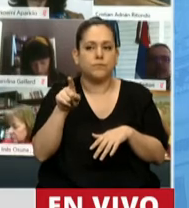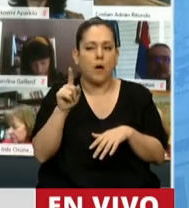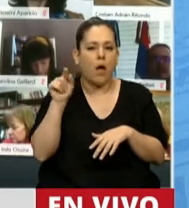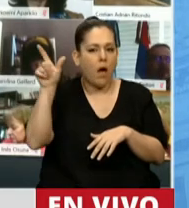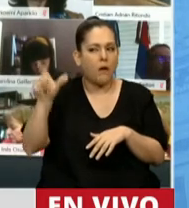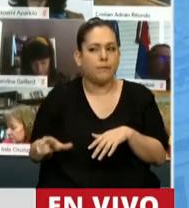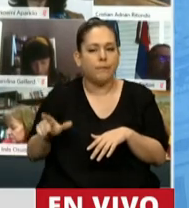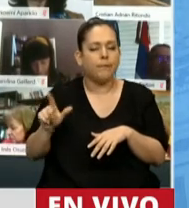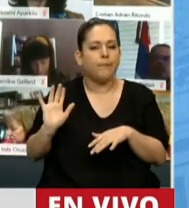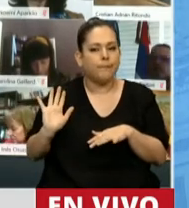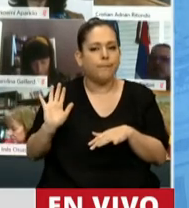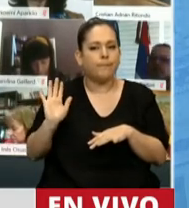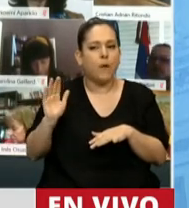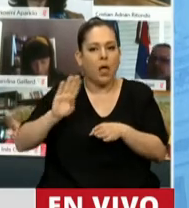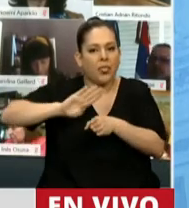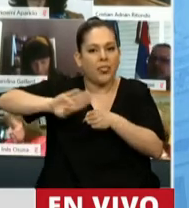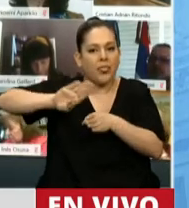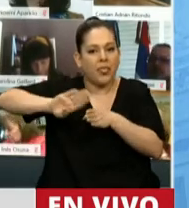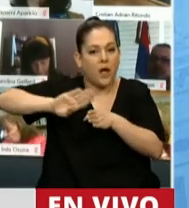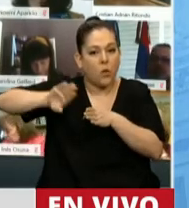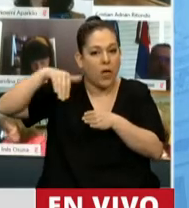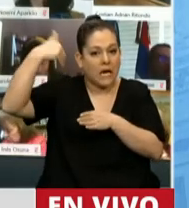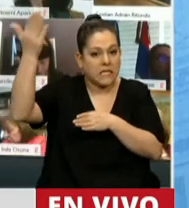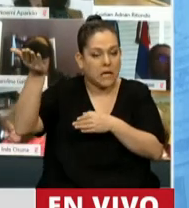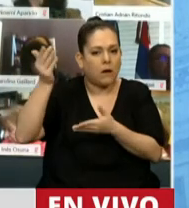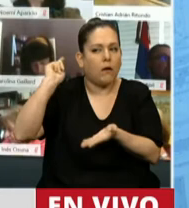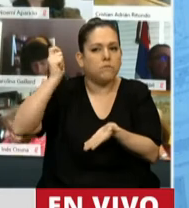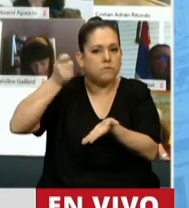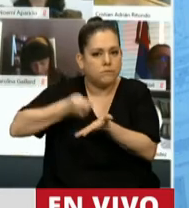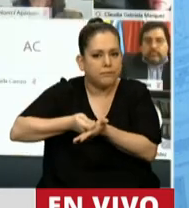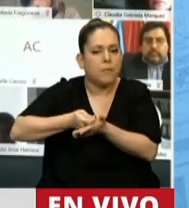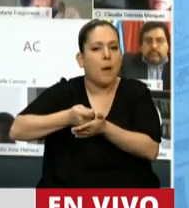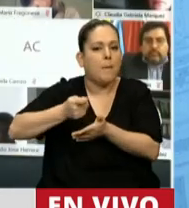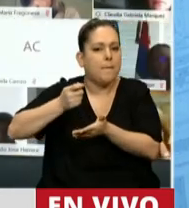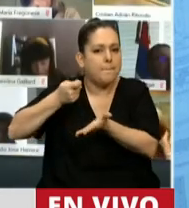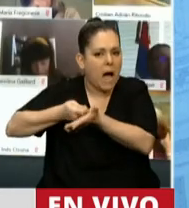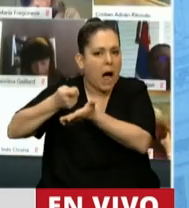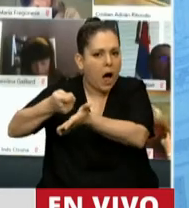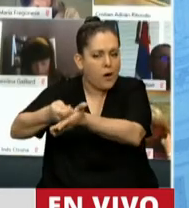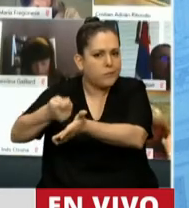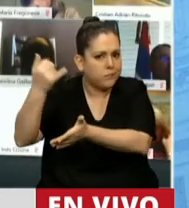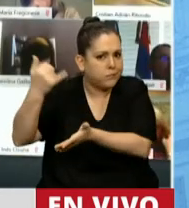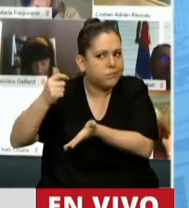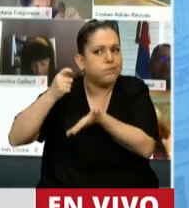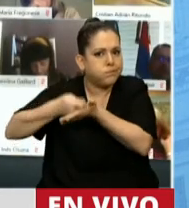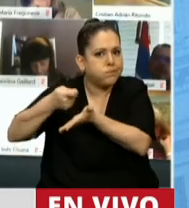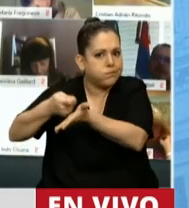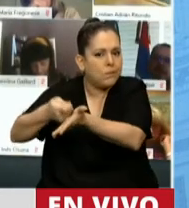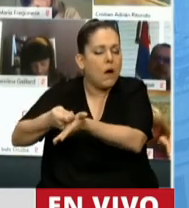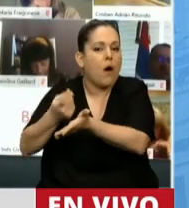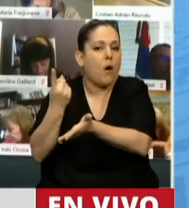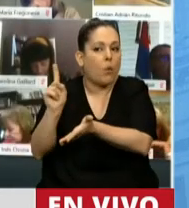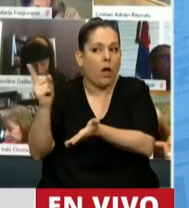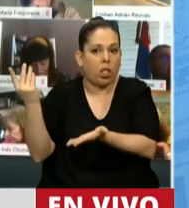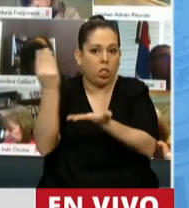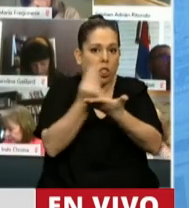disminuir la deuda externa amortizando pagos parciales de ella, de modo que cuando arribó